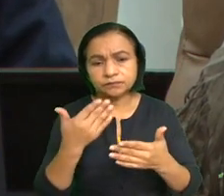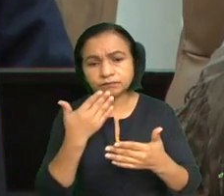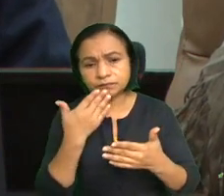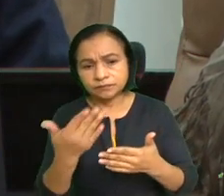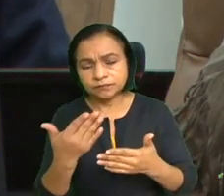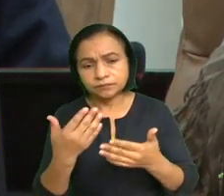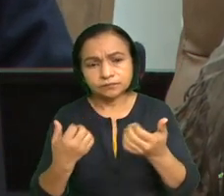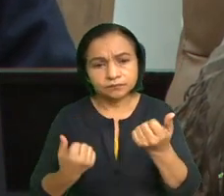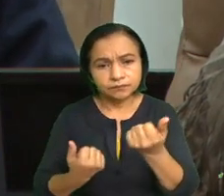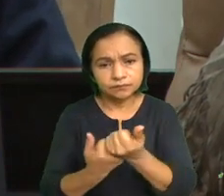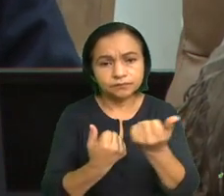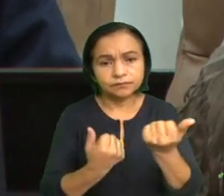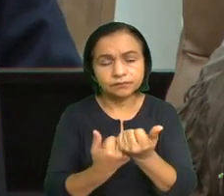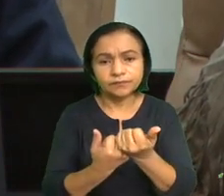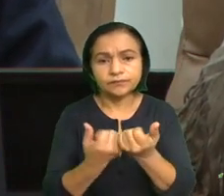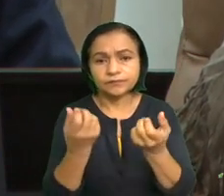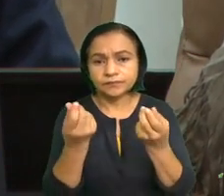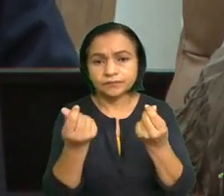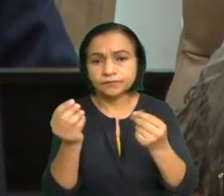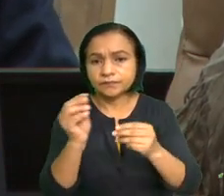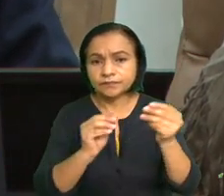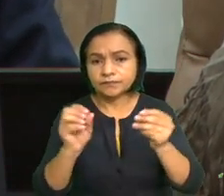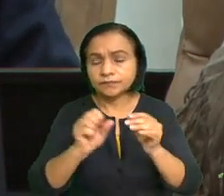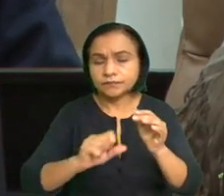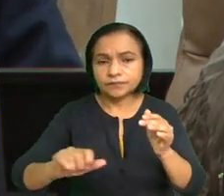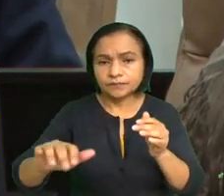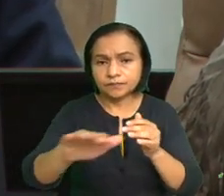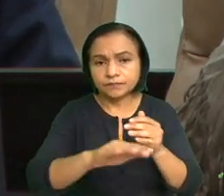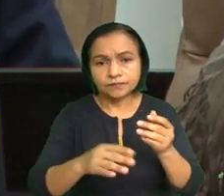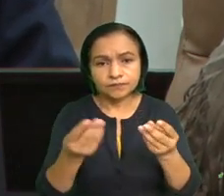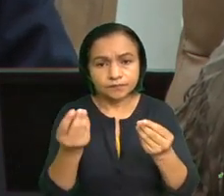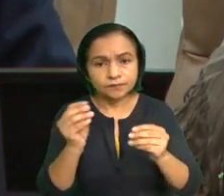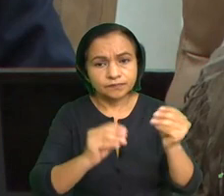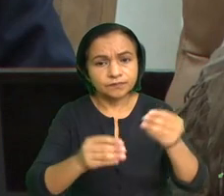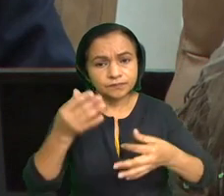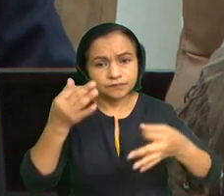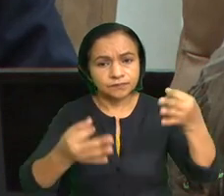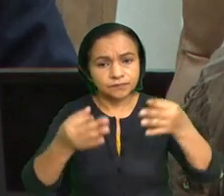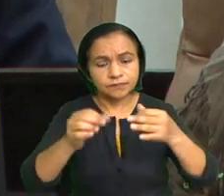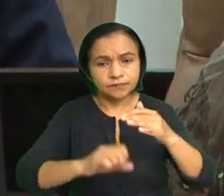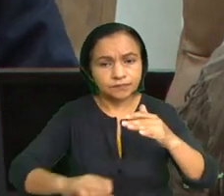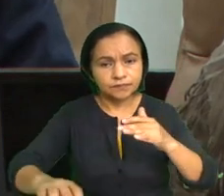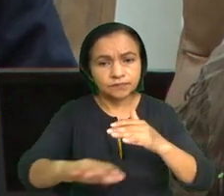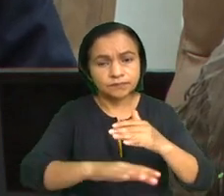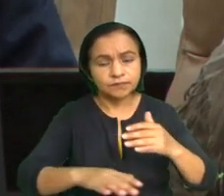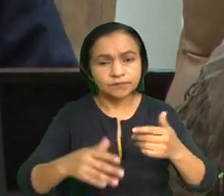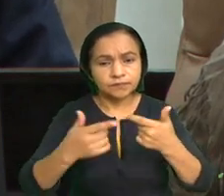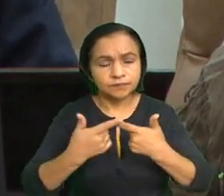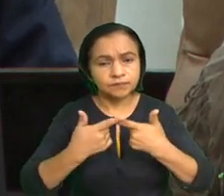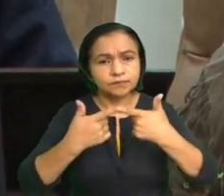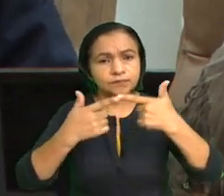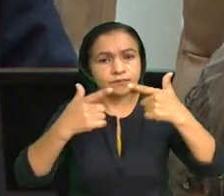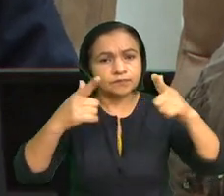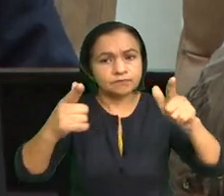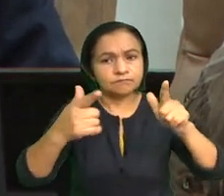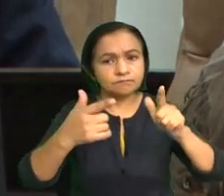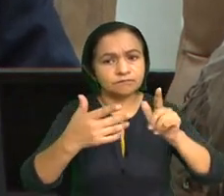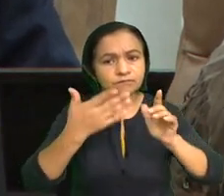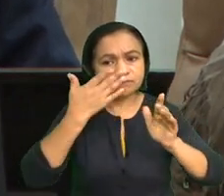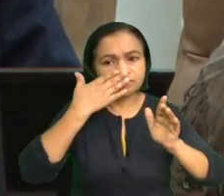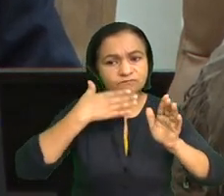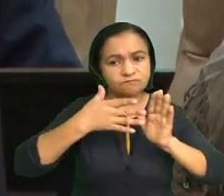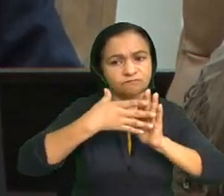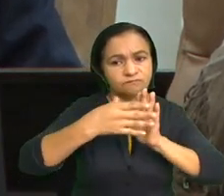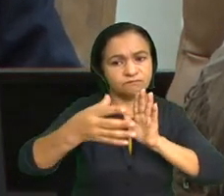sostenible, economía social, economía con justicia social y libre de contaminación del